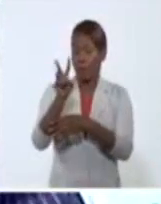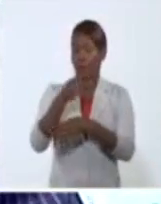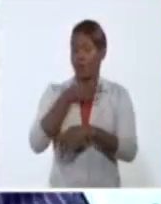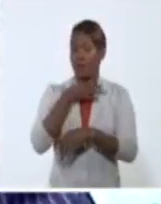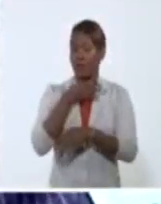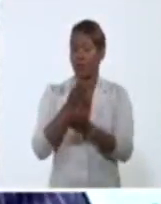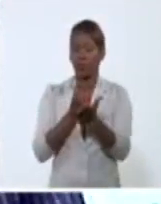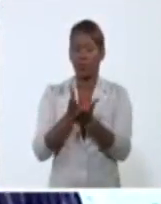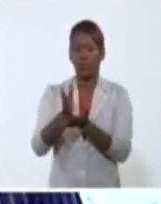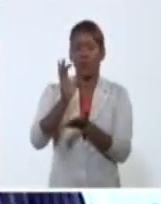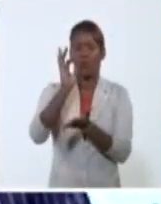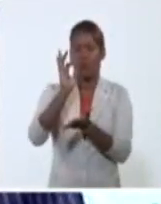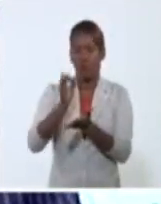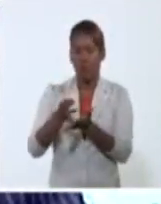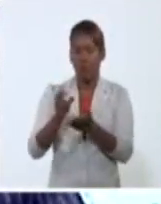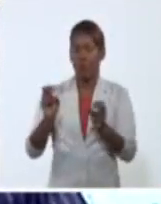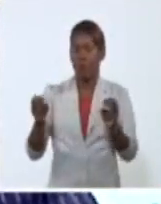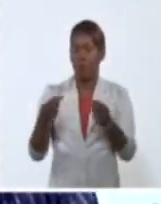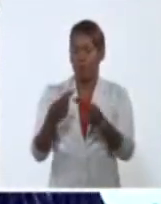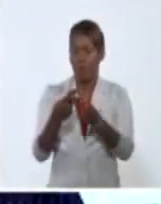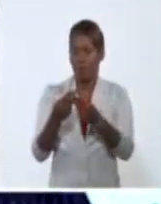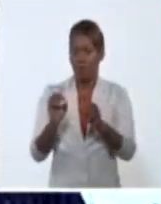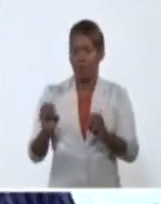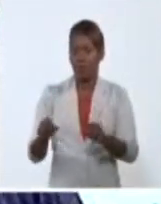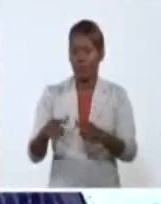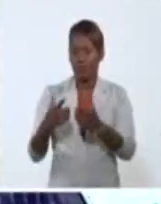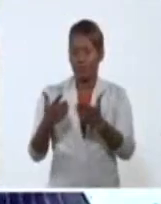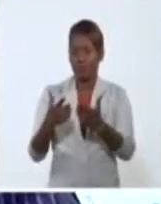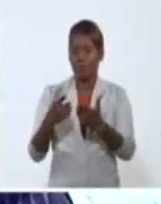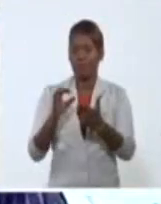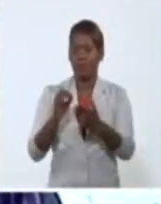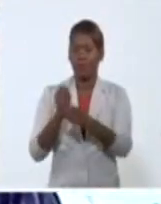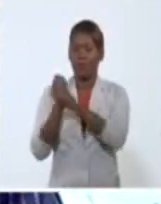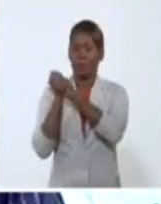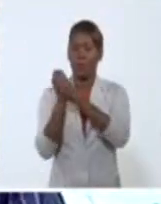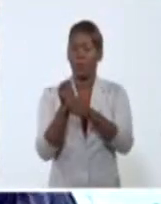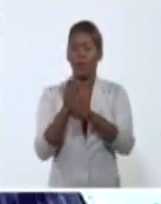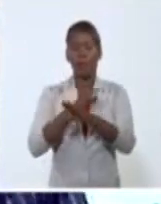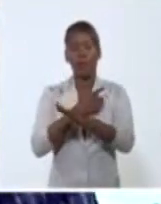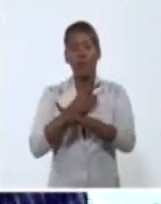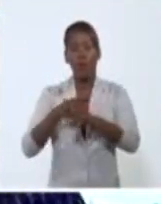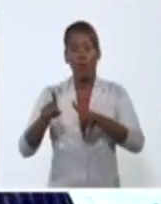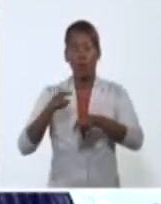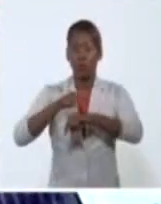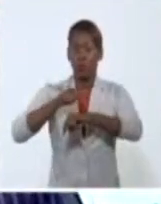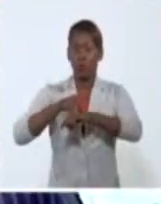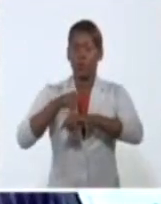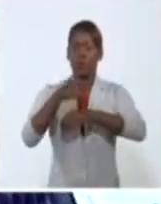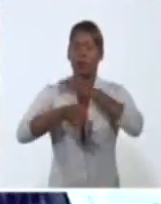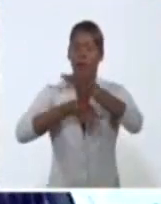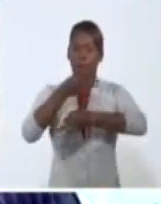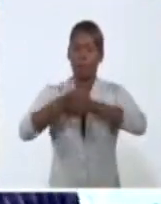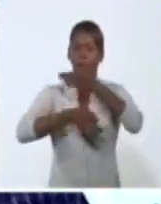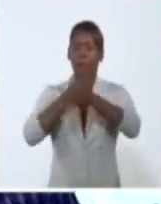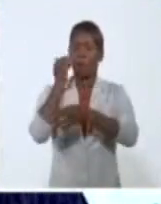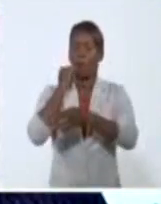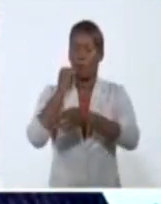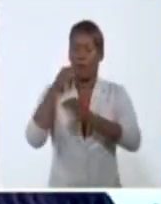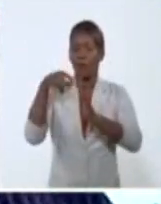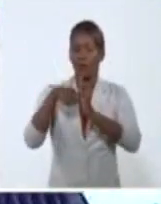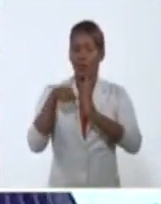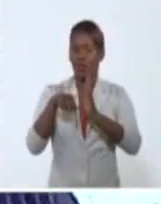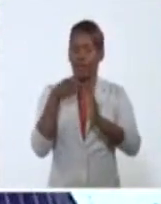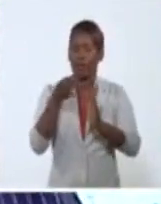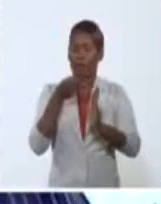la Serie 61 de la pelota cubana. Más detalles, por supuesto, vamos a tener en próximas emisiones, pero aquí están los principales temas